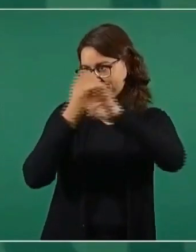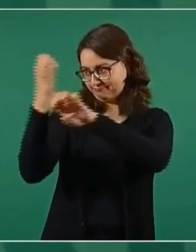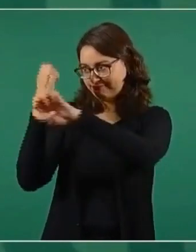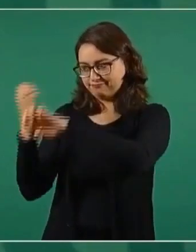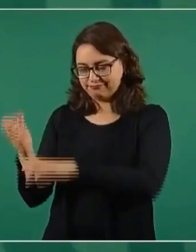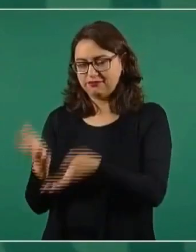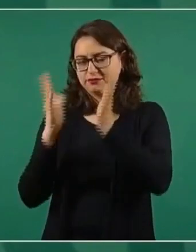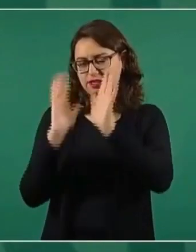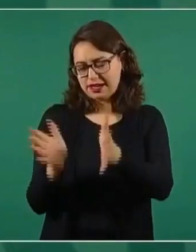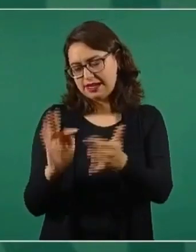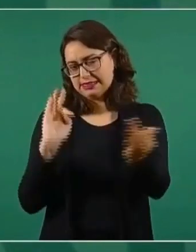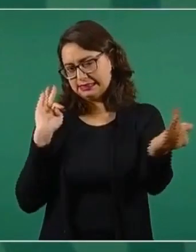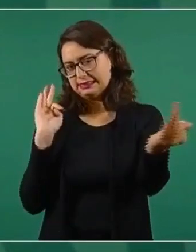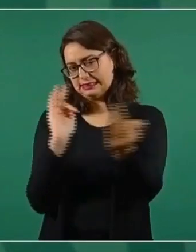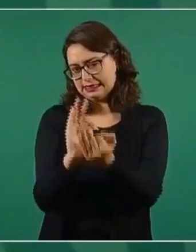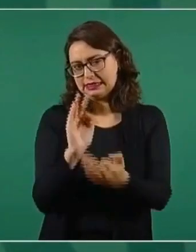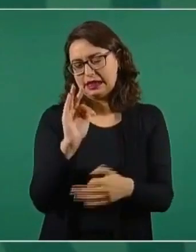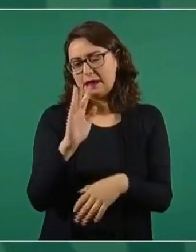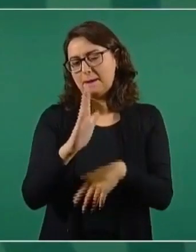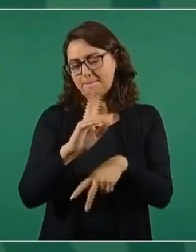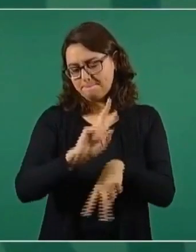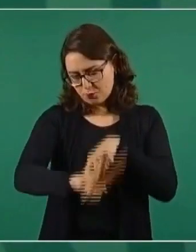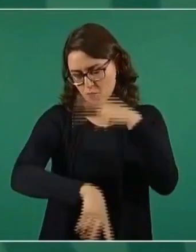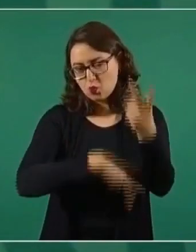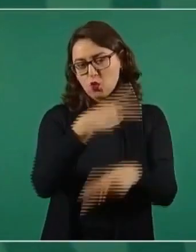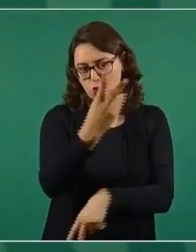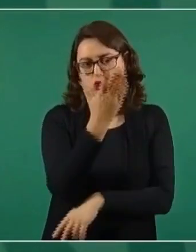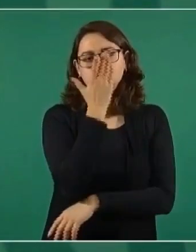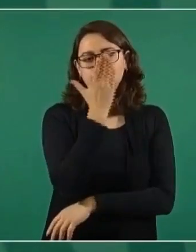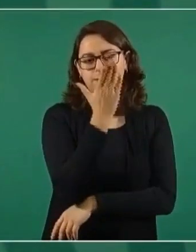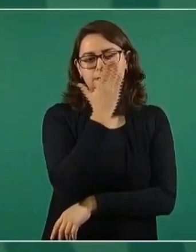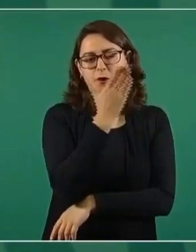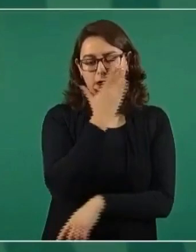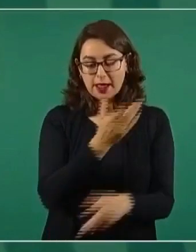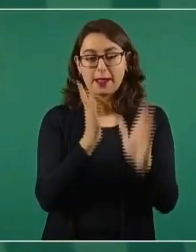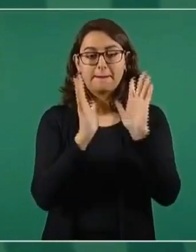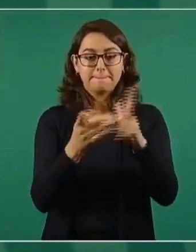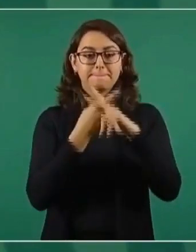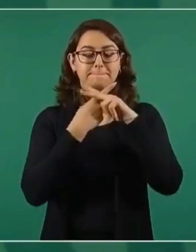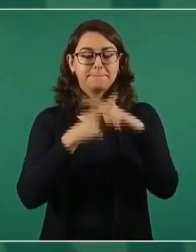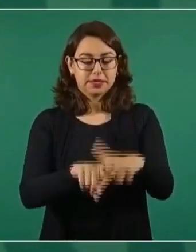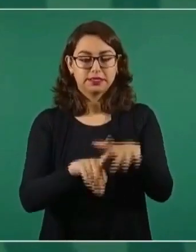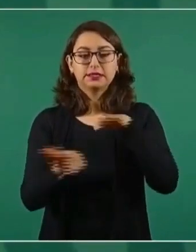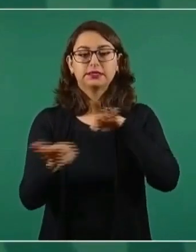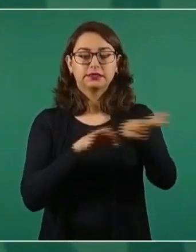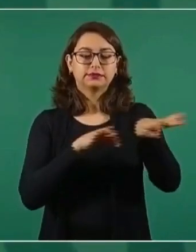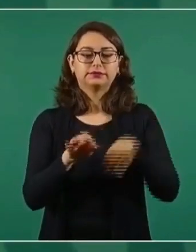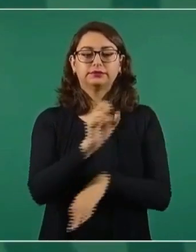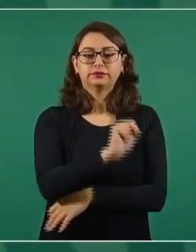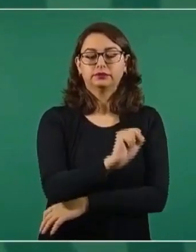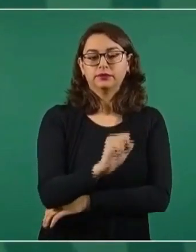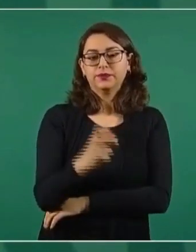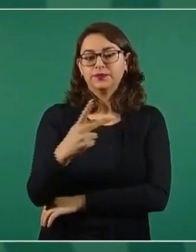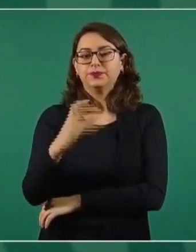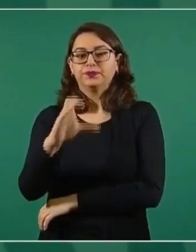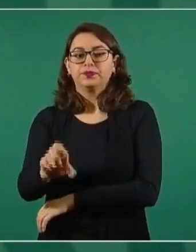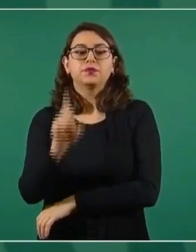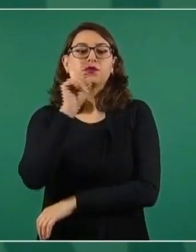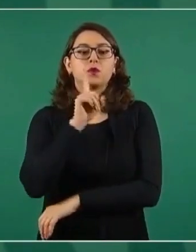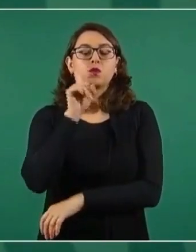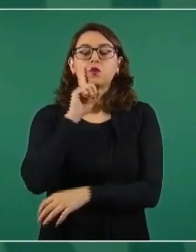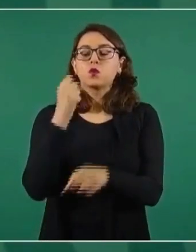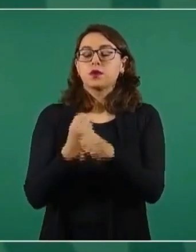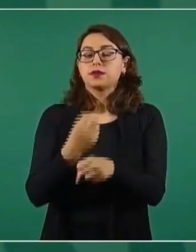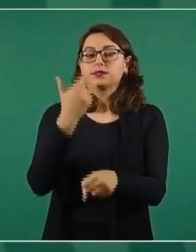ya se está trabajando en ese sentido. La secretaria de Seguridad ya